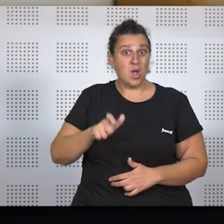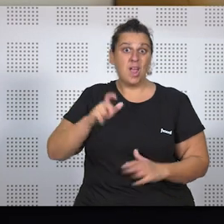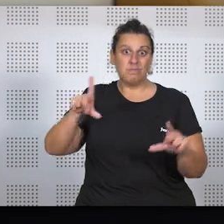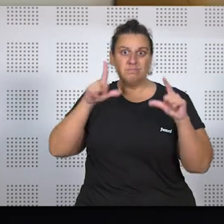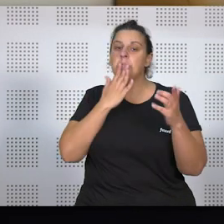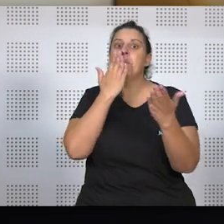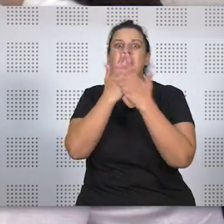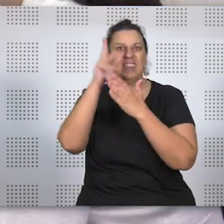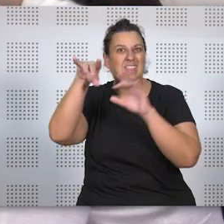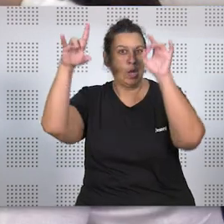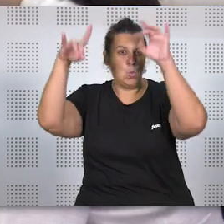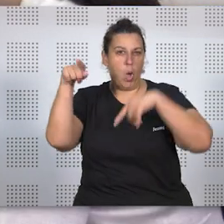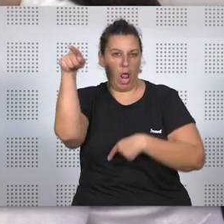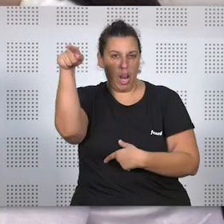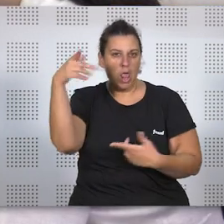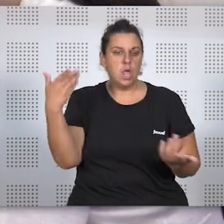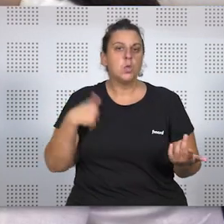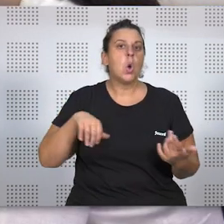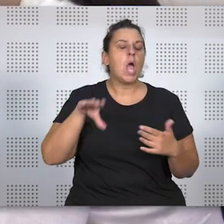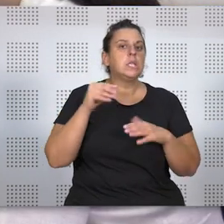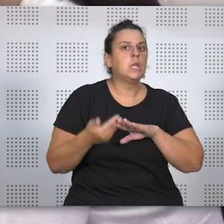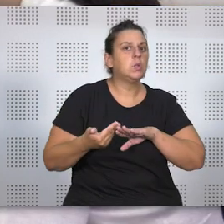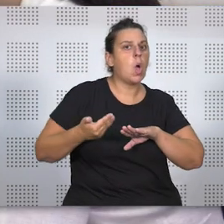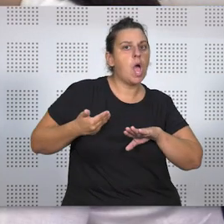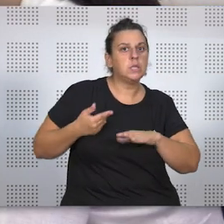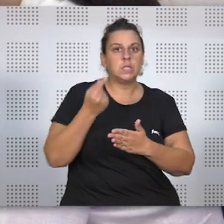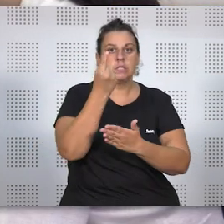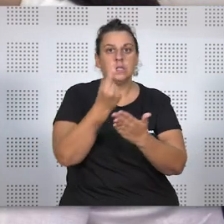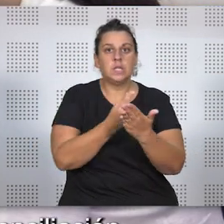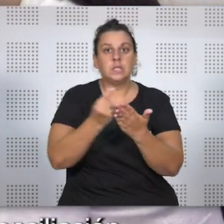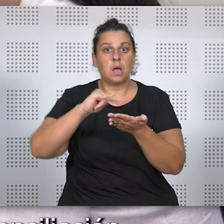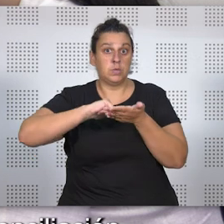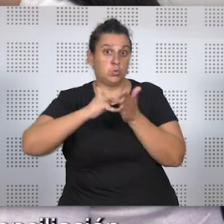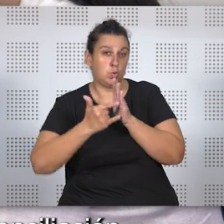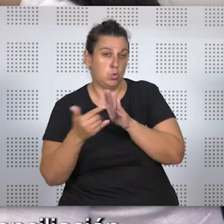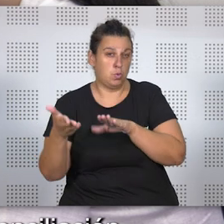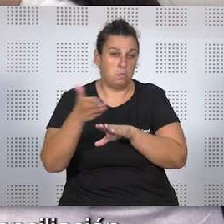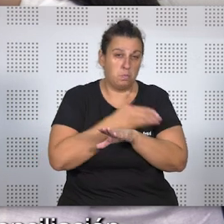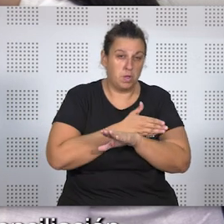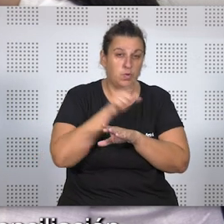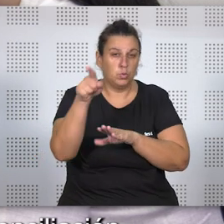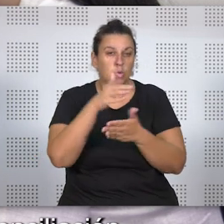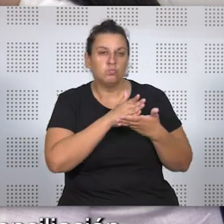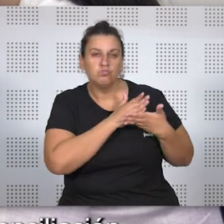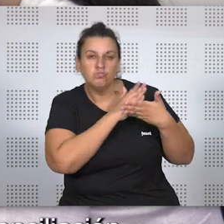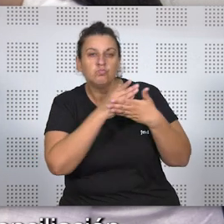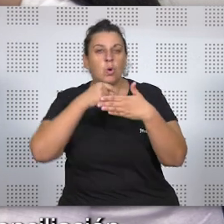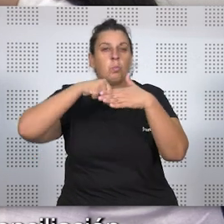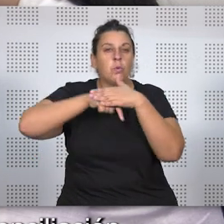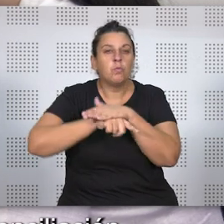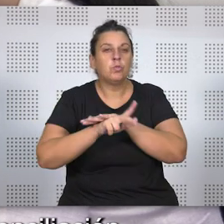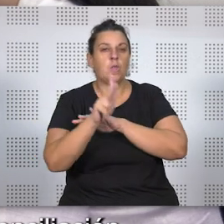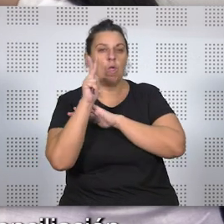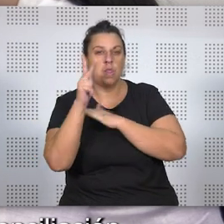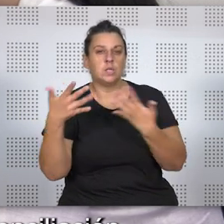trabajadora. Yo entiendo que con carácter previo a resolver el dictamen que se te planteaba, has tenido que estudiar en profundidad los derechos